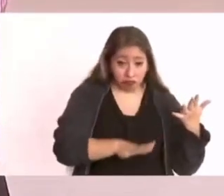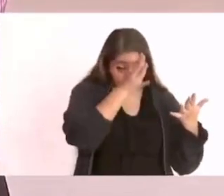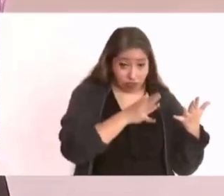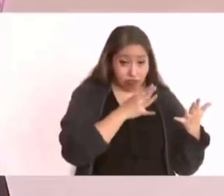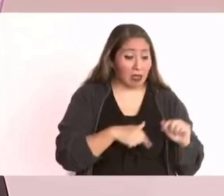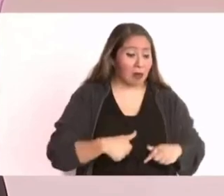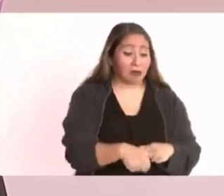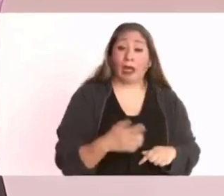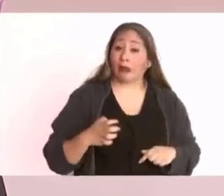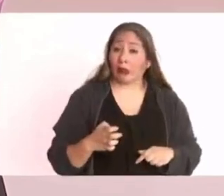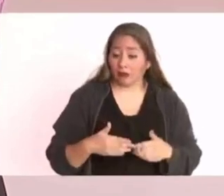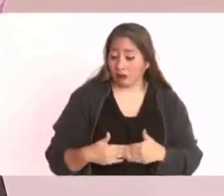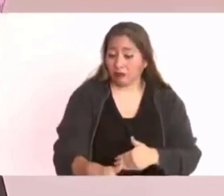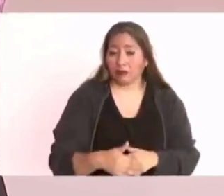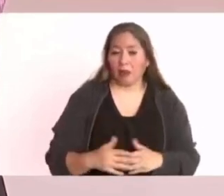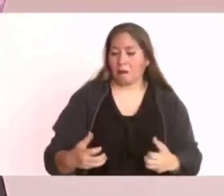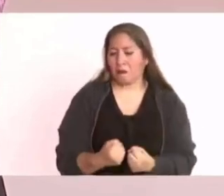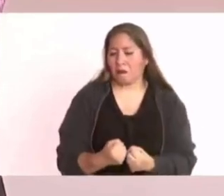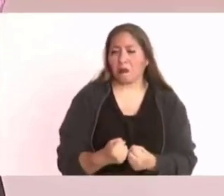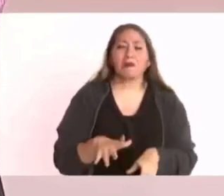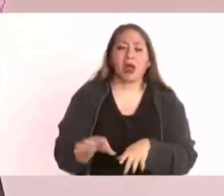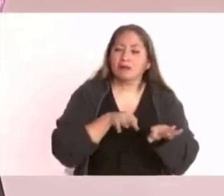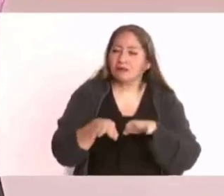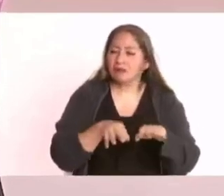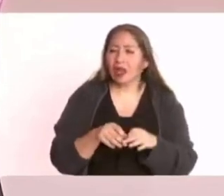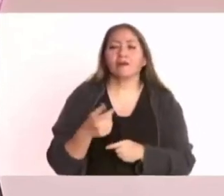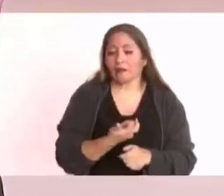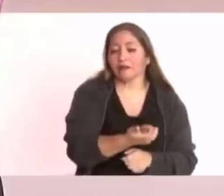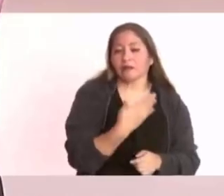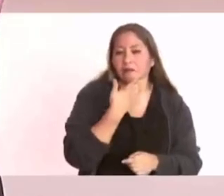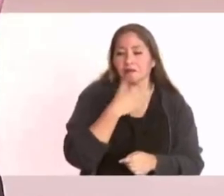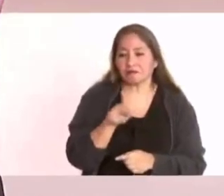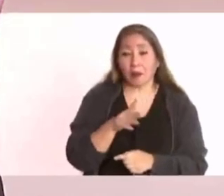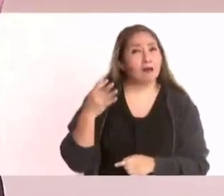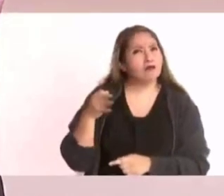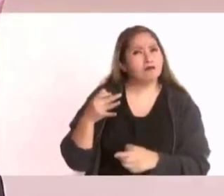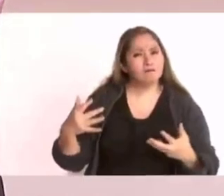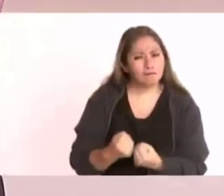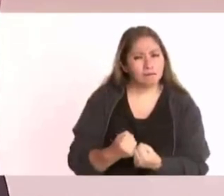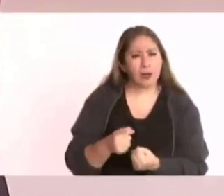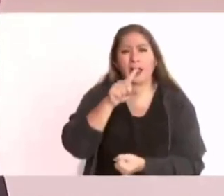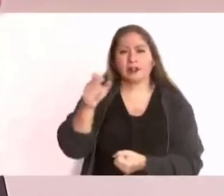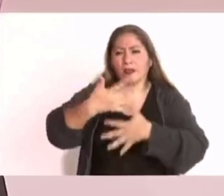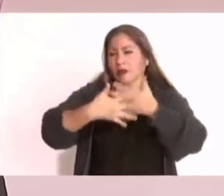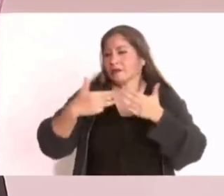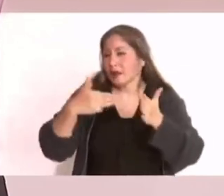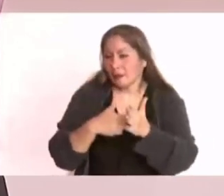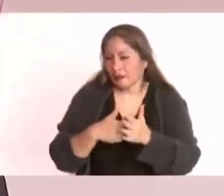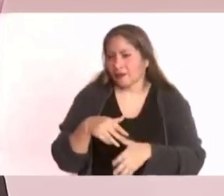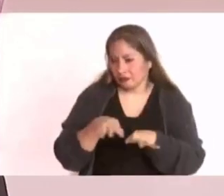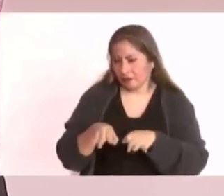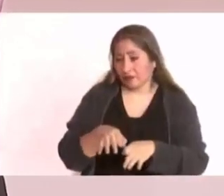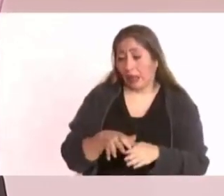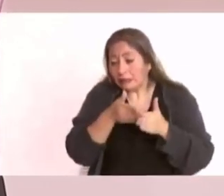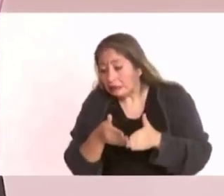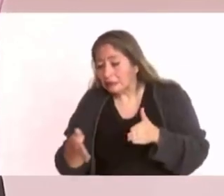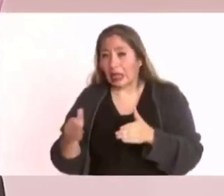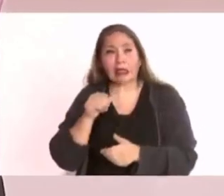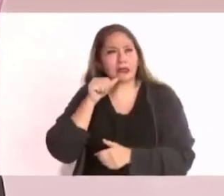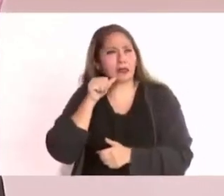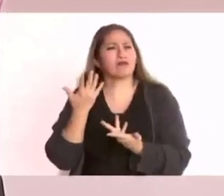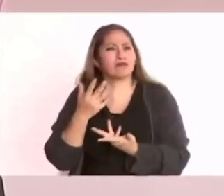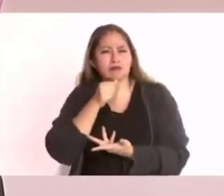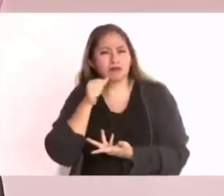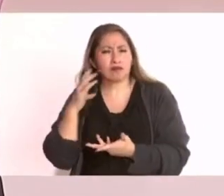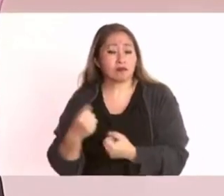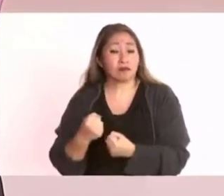Ya en enero de este año recuperamos 47 mil 919. En febrero recuperamos 115 mil 287. Y hasta ayer